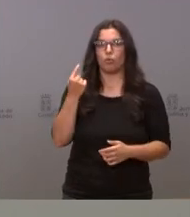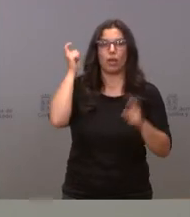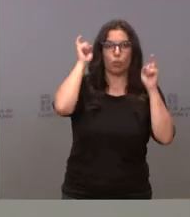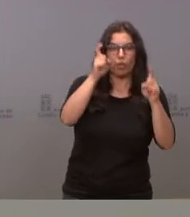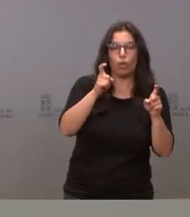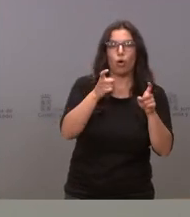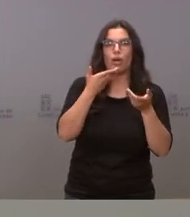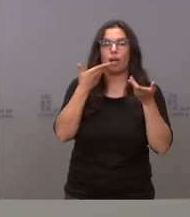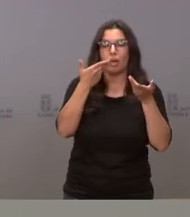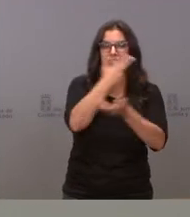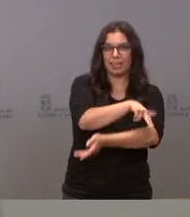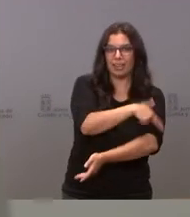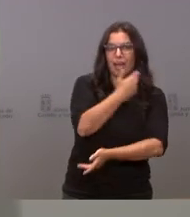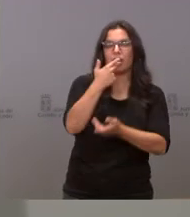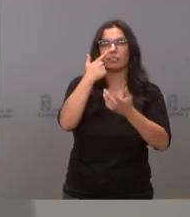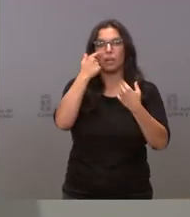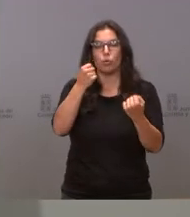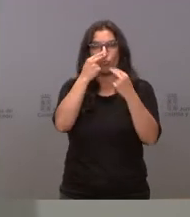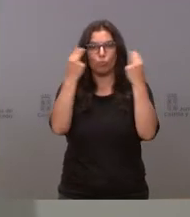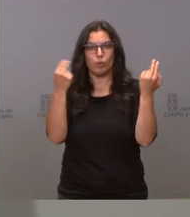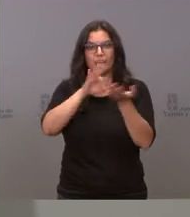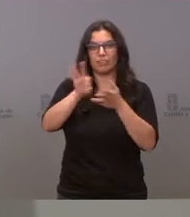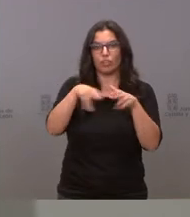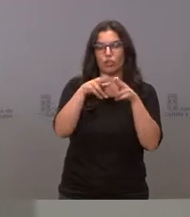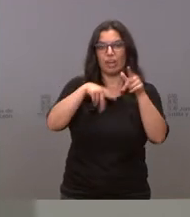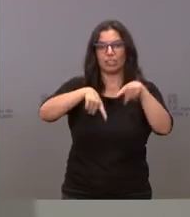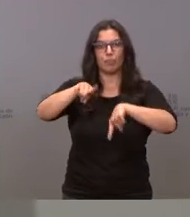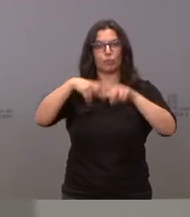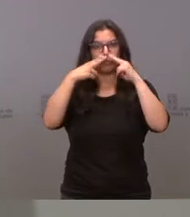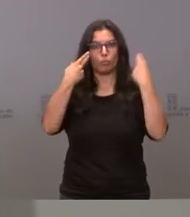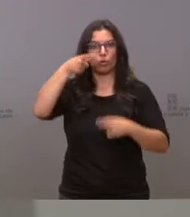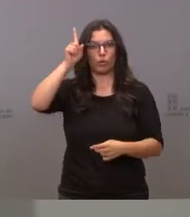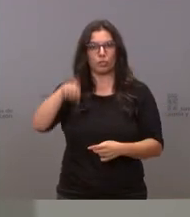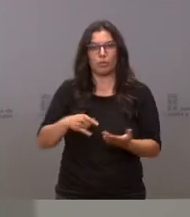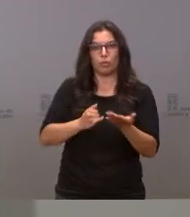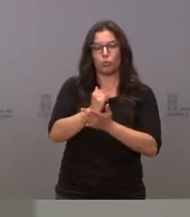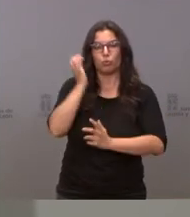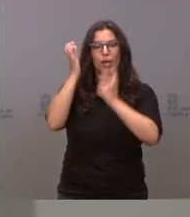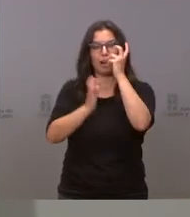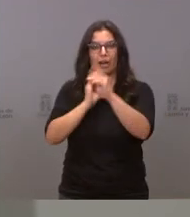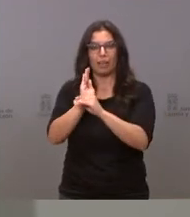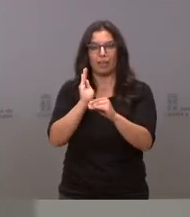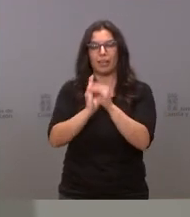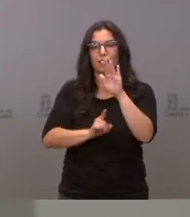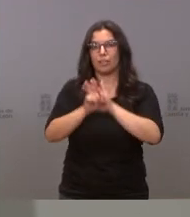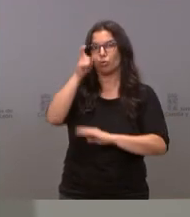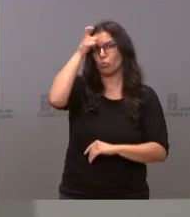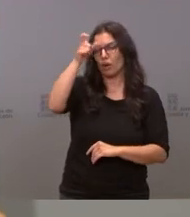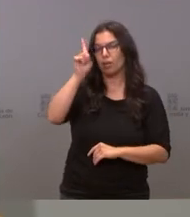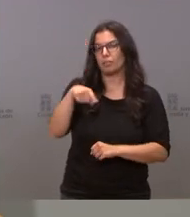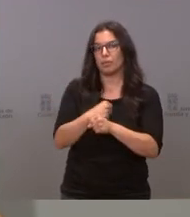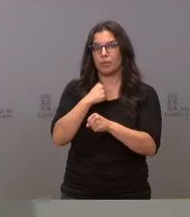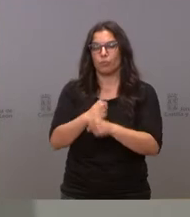asistencia sanitaria, salud pública, servicios sociales, transporte público, así como para los de agricultura, ganadería, desarrollo rural y empleo.